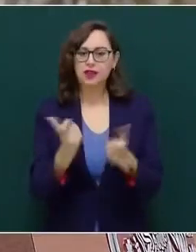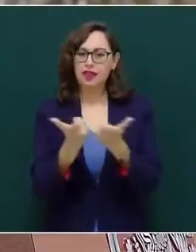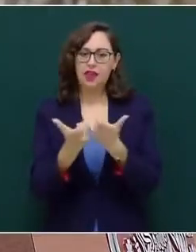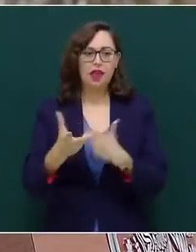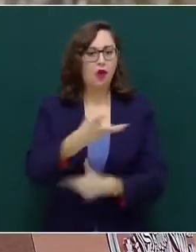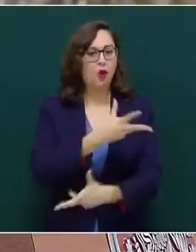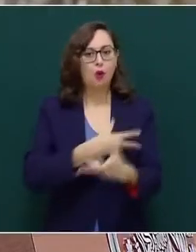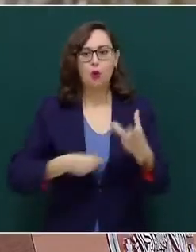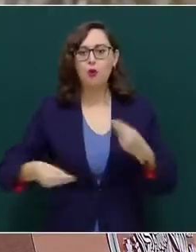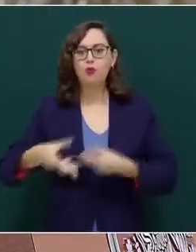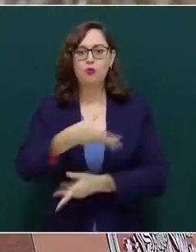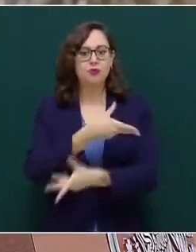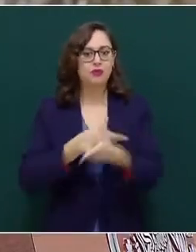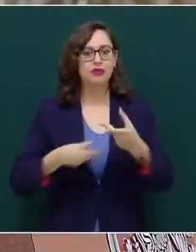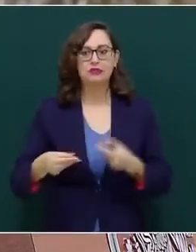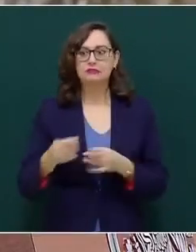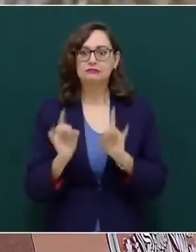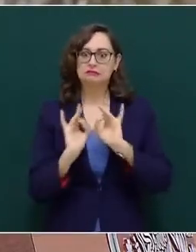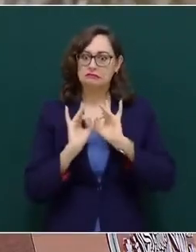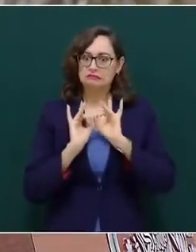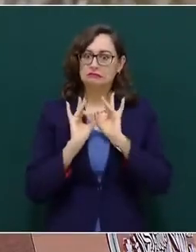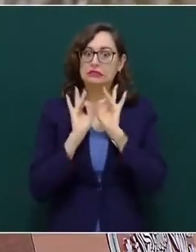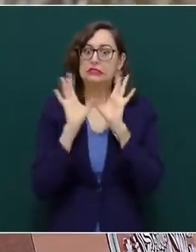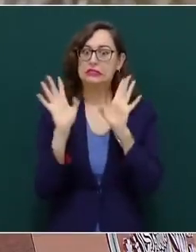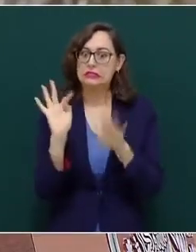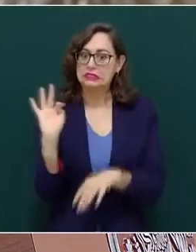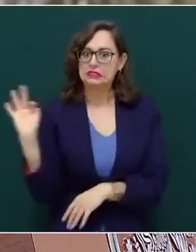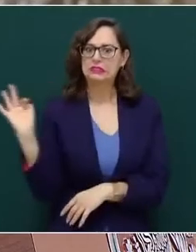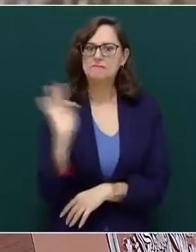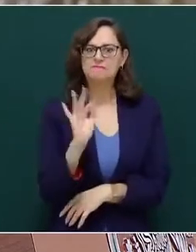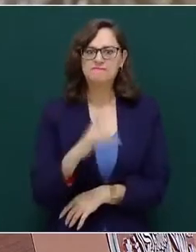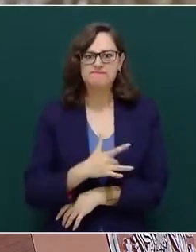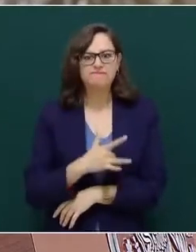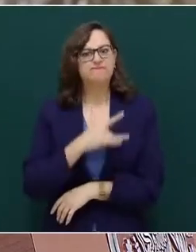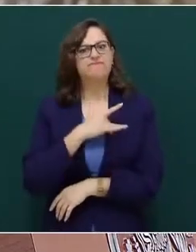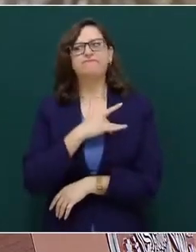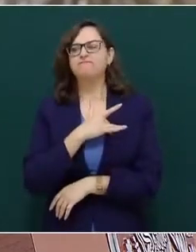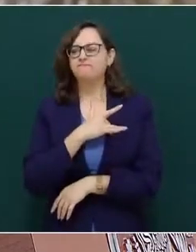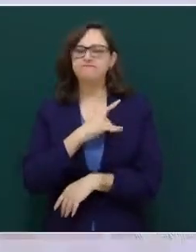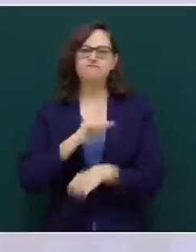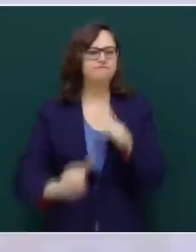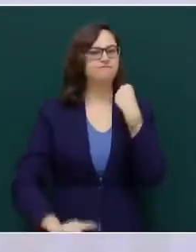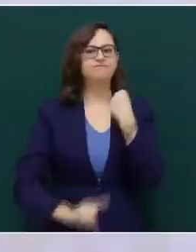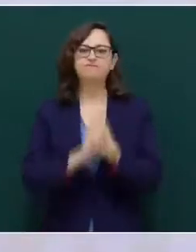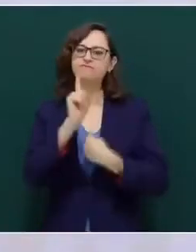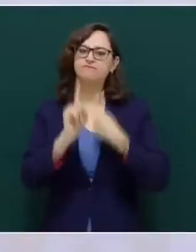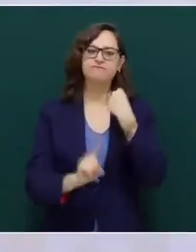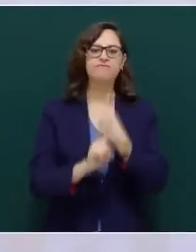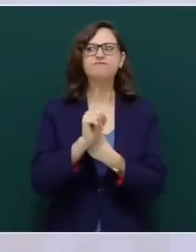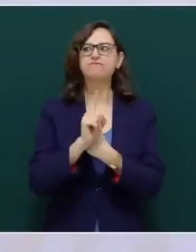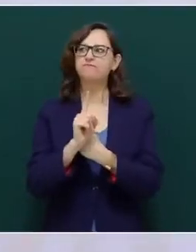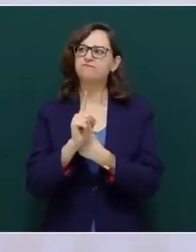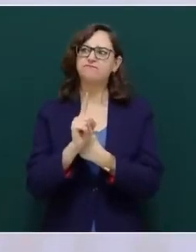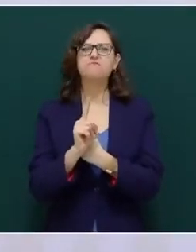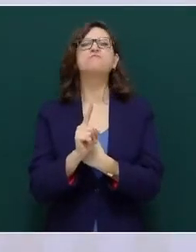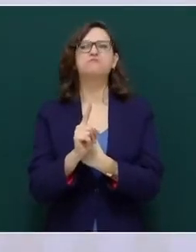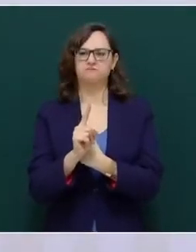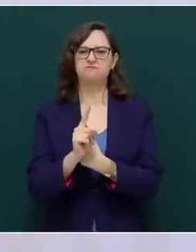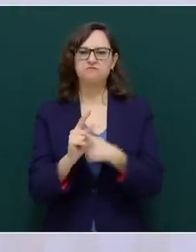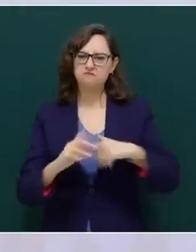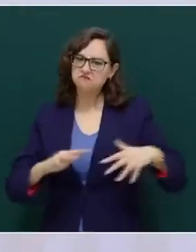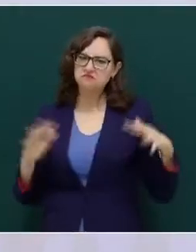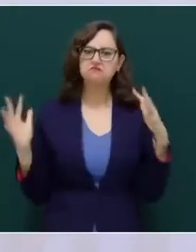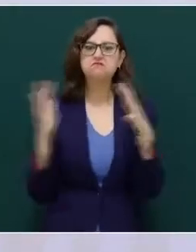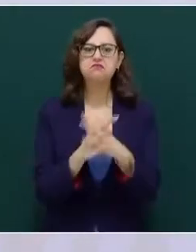mantendría viva la tentación de apostar a resolver esta disparidad con el